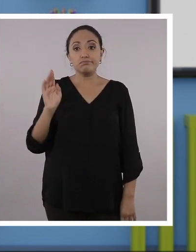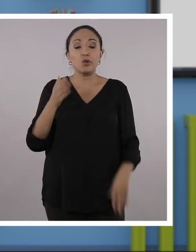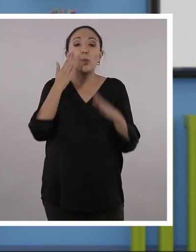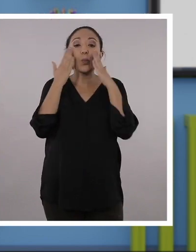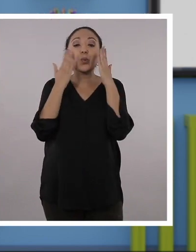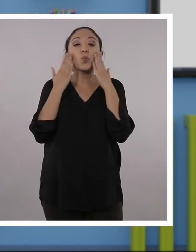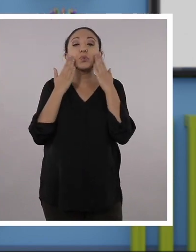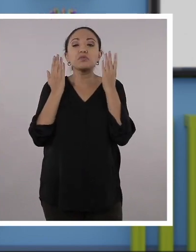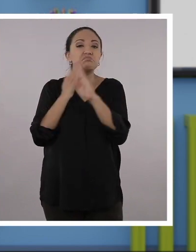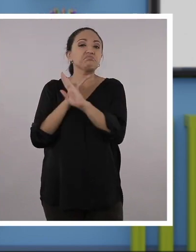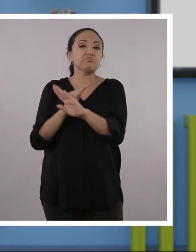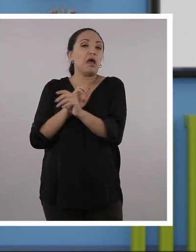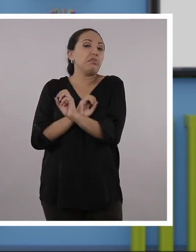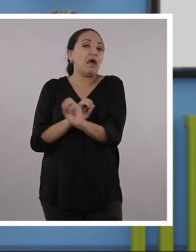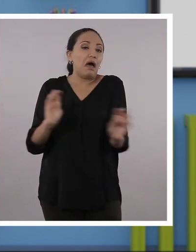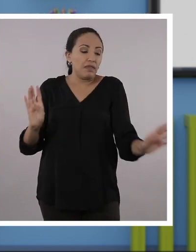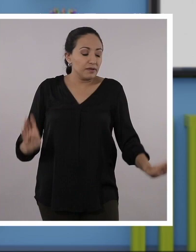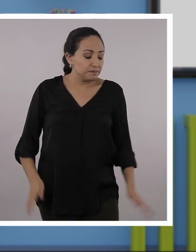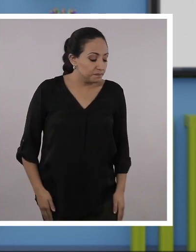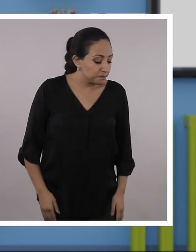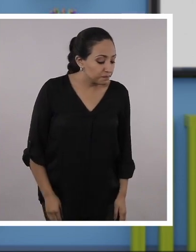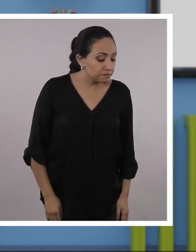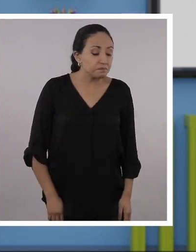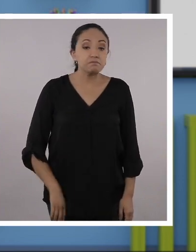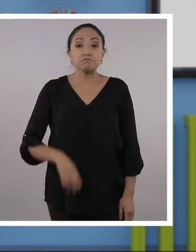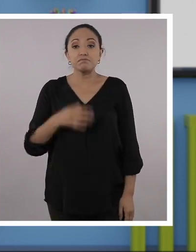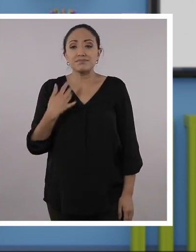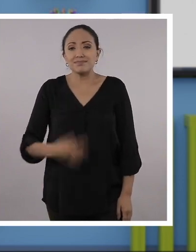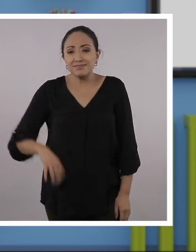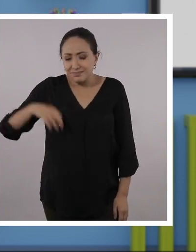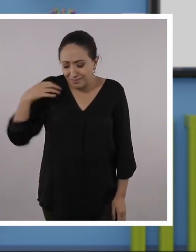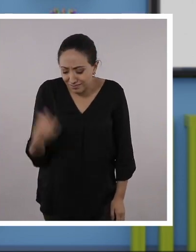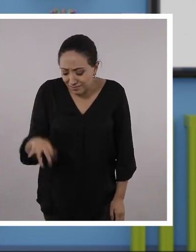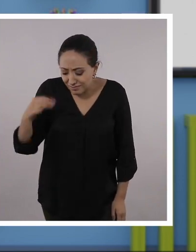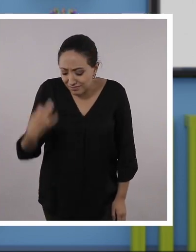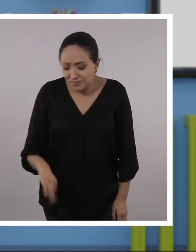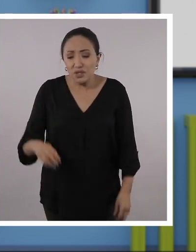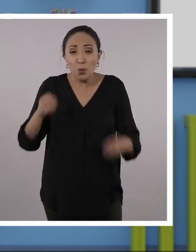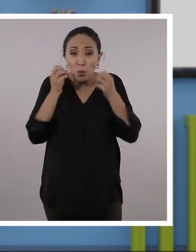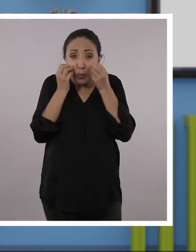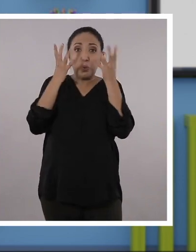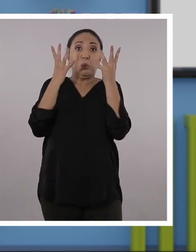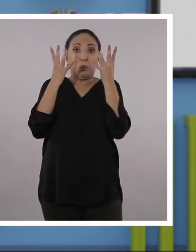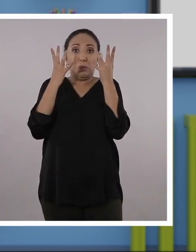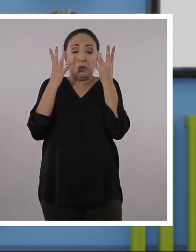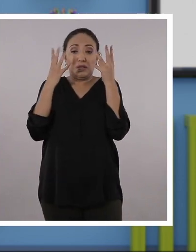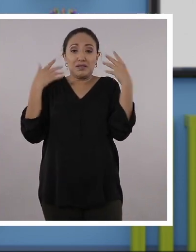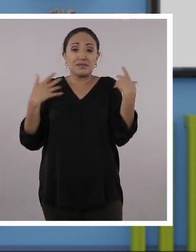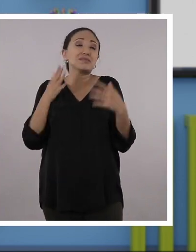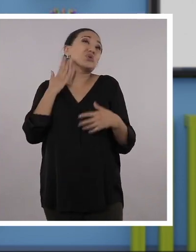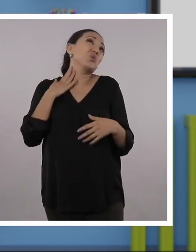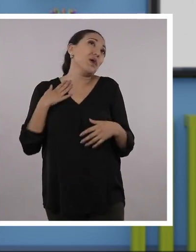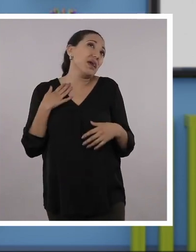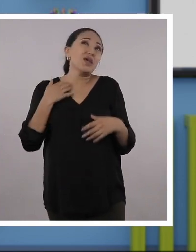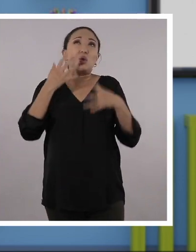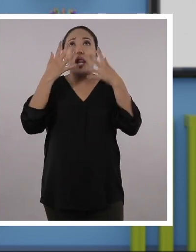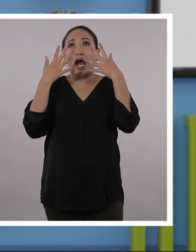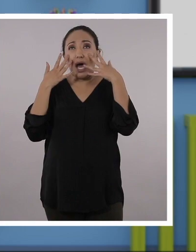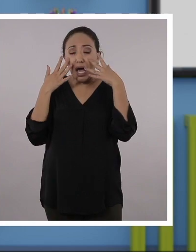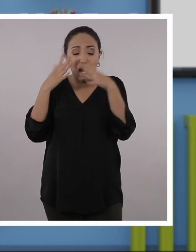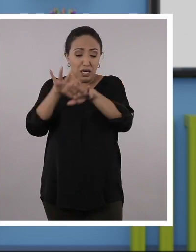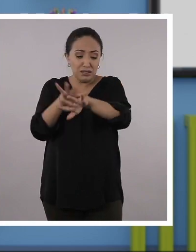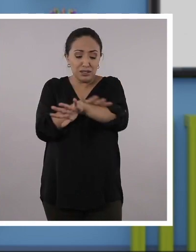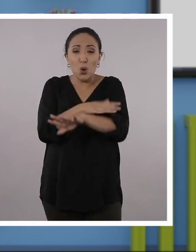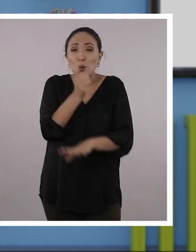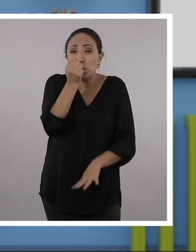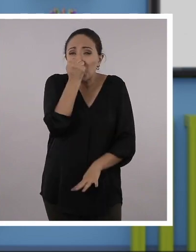puse protector solar. Bueno, no les cuento. Me pegué una quemada. El cuello, la cara.